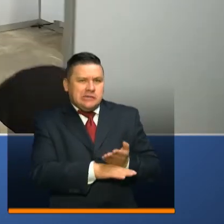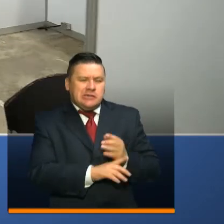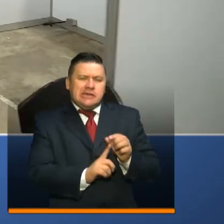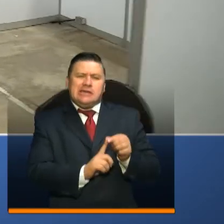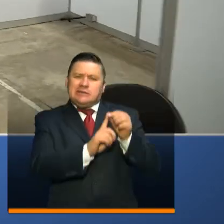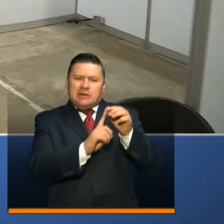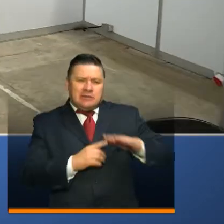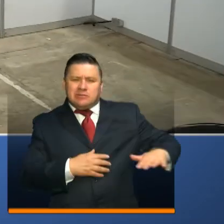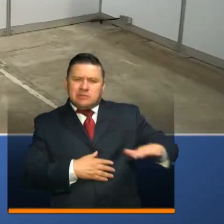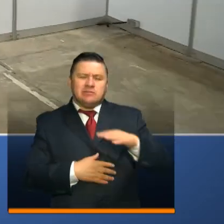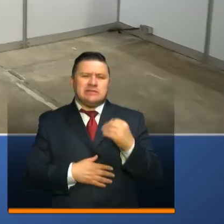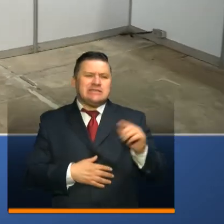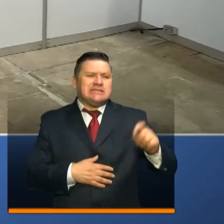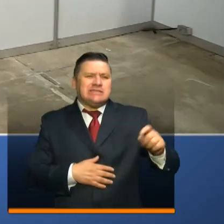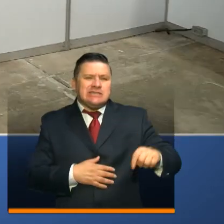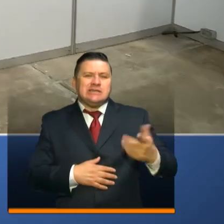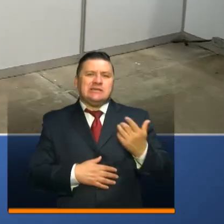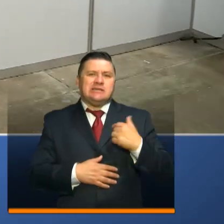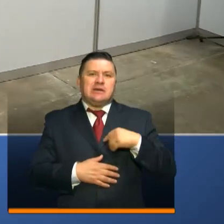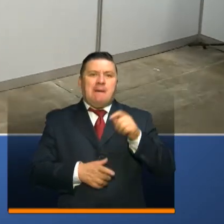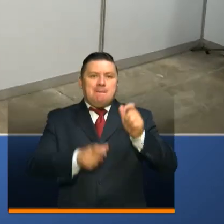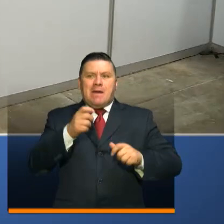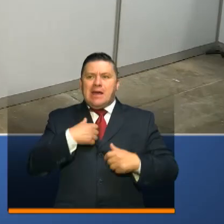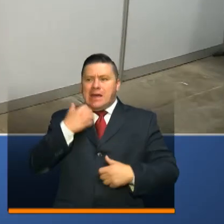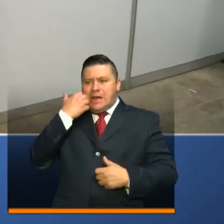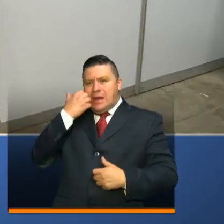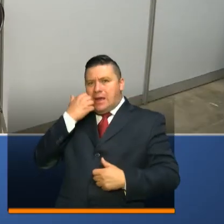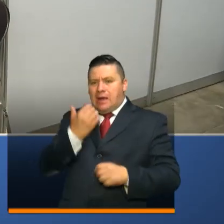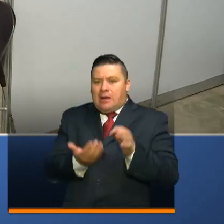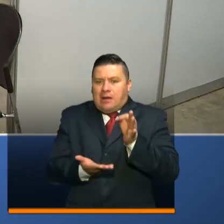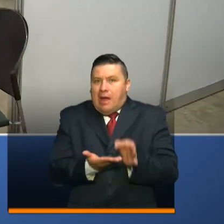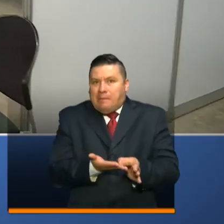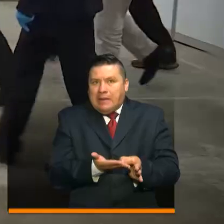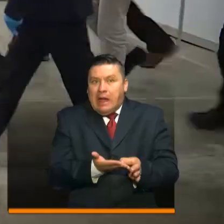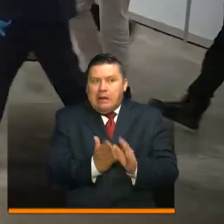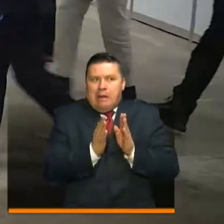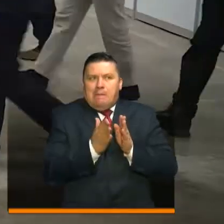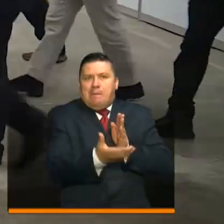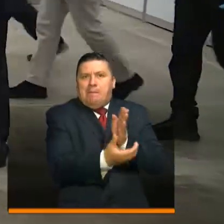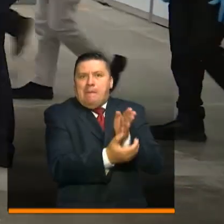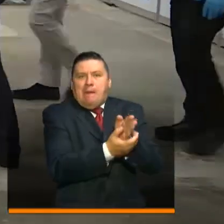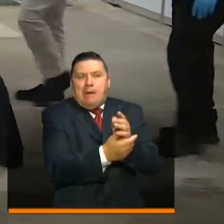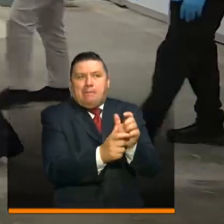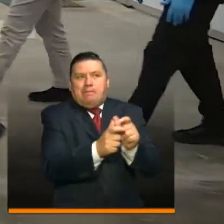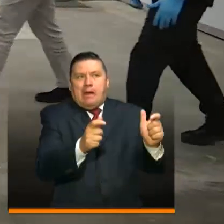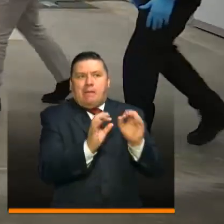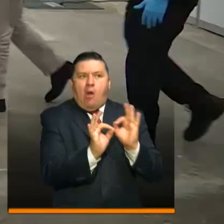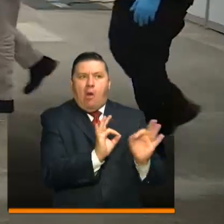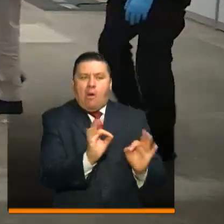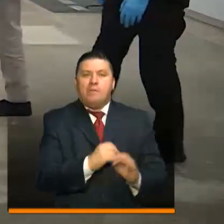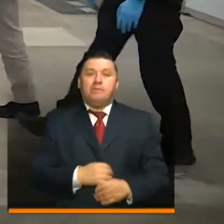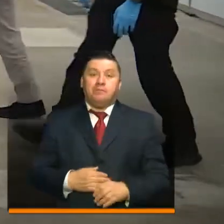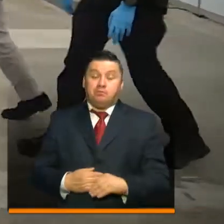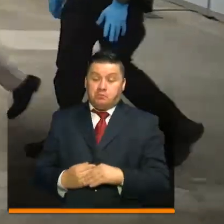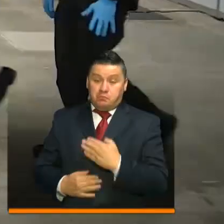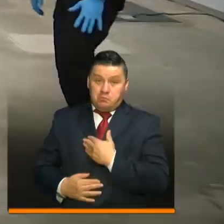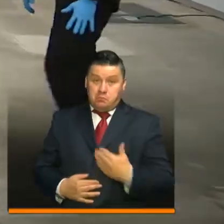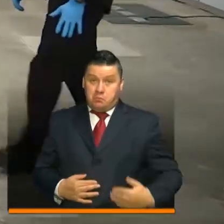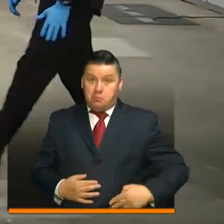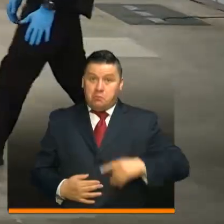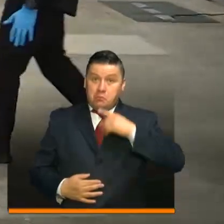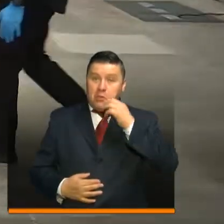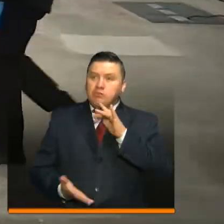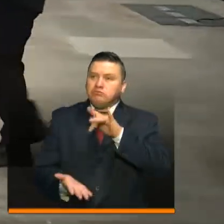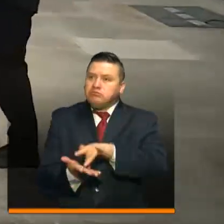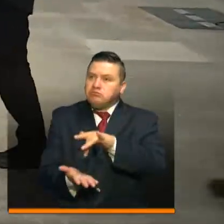y especificaciones necesidades de pacientes en la capital de nuestro país. El mandatario recorrió los pabellones